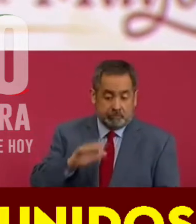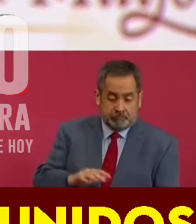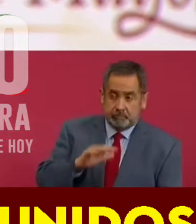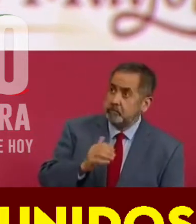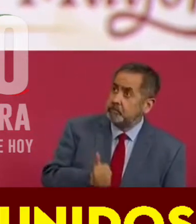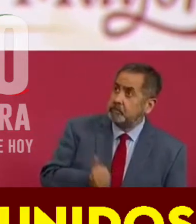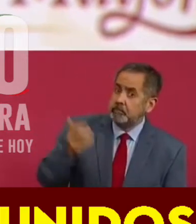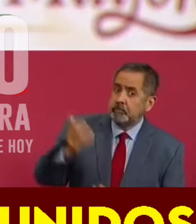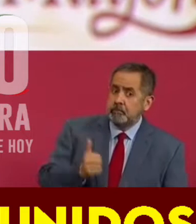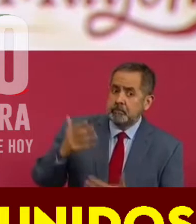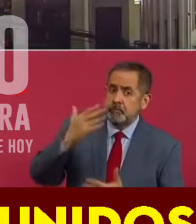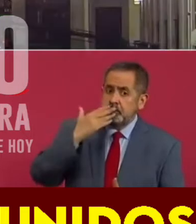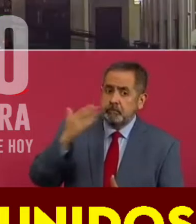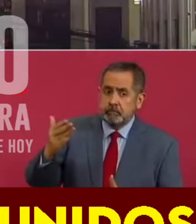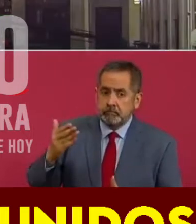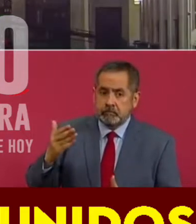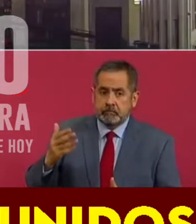¿Cuál es la situación en la frontera?